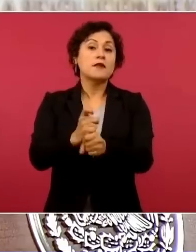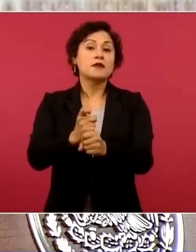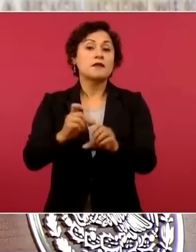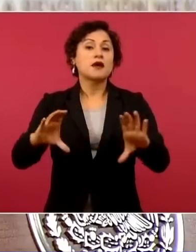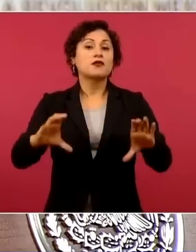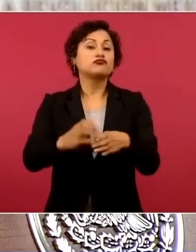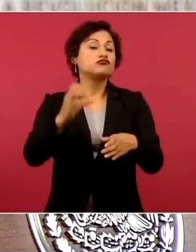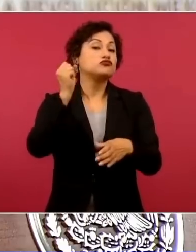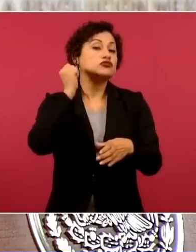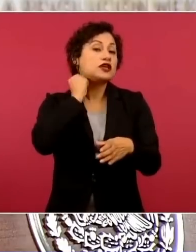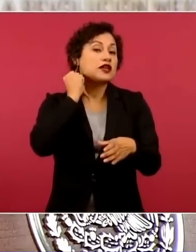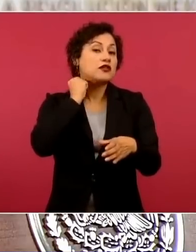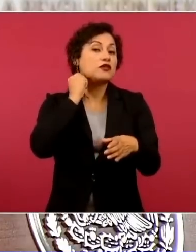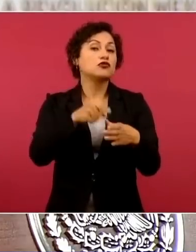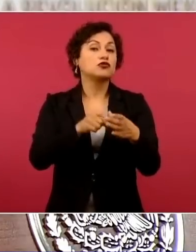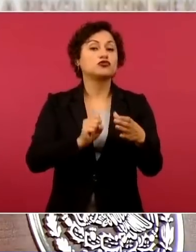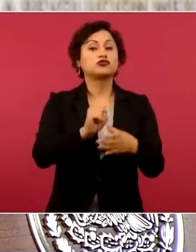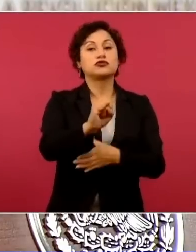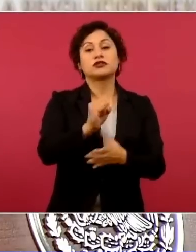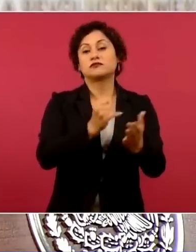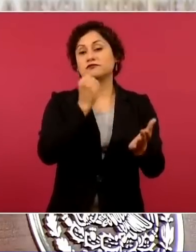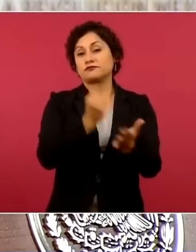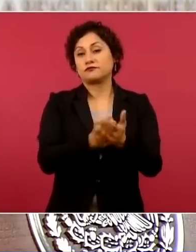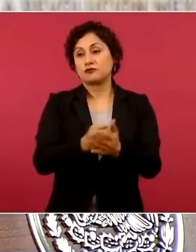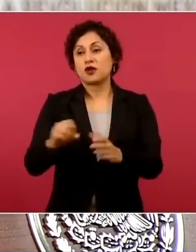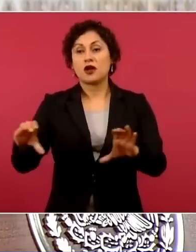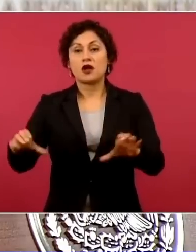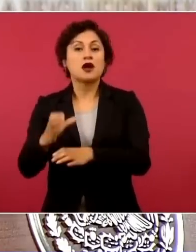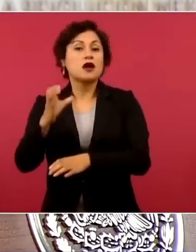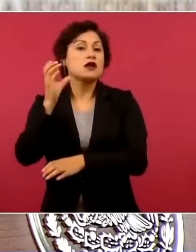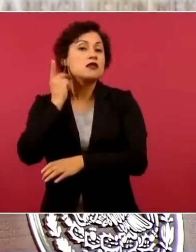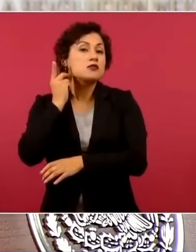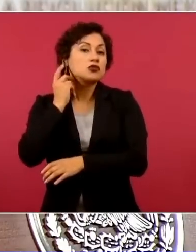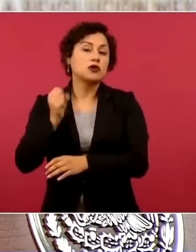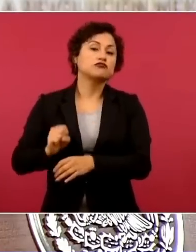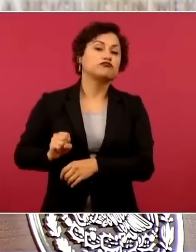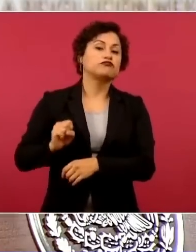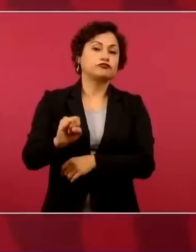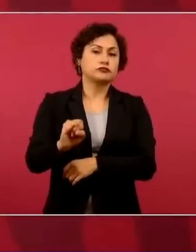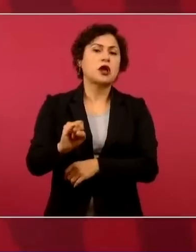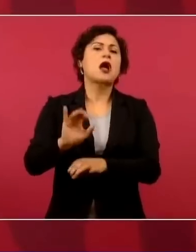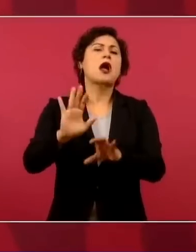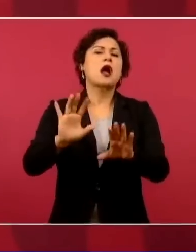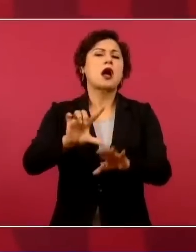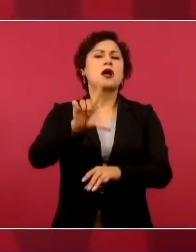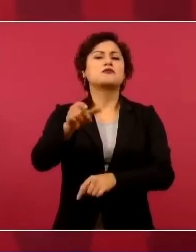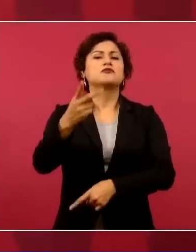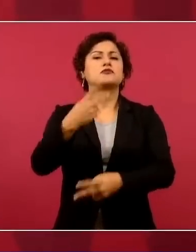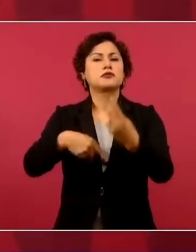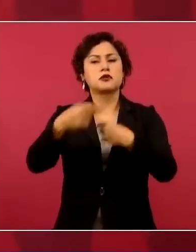Cámara de Diputados. Se puede solicitar una controversia